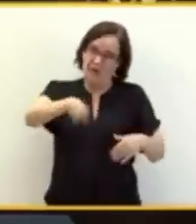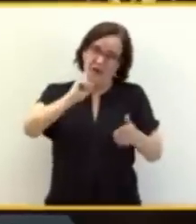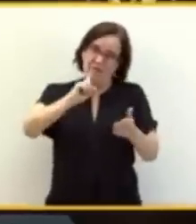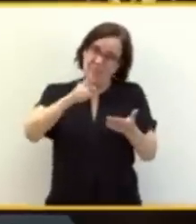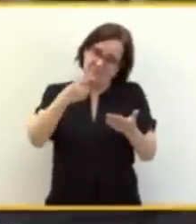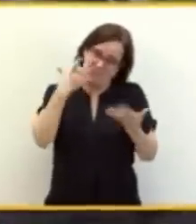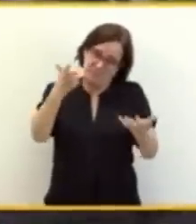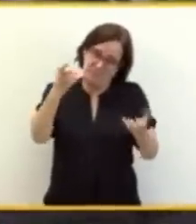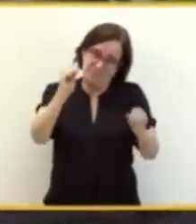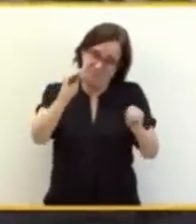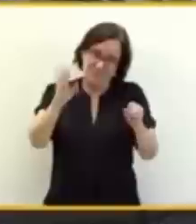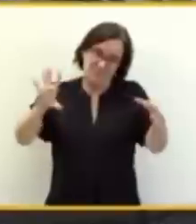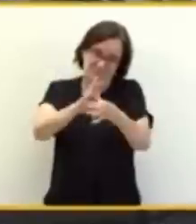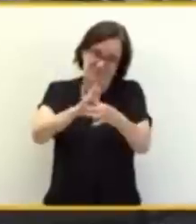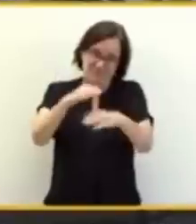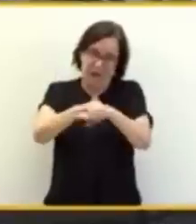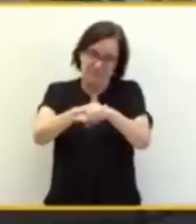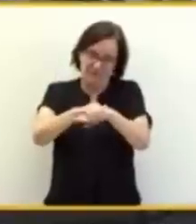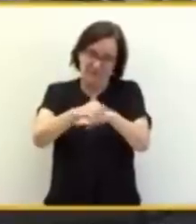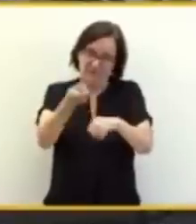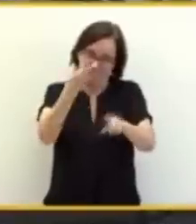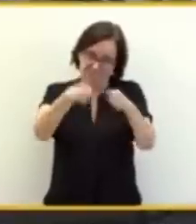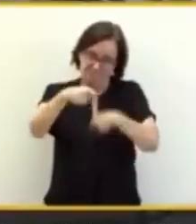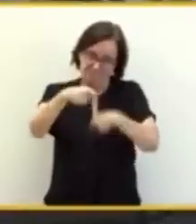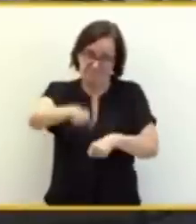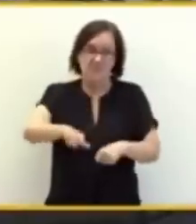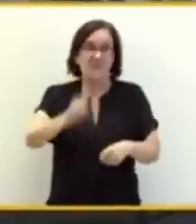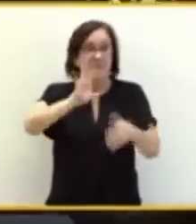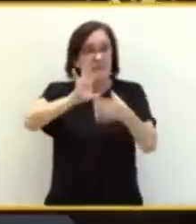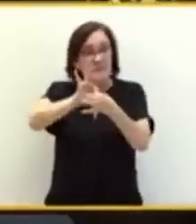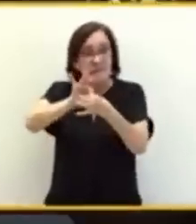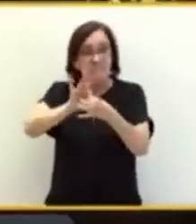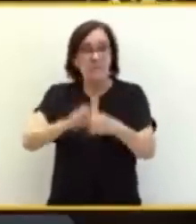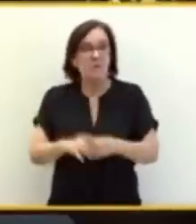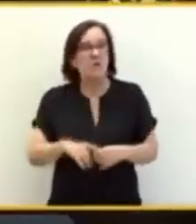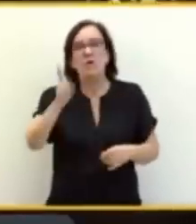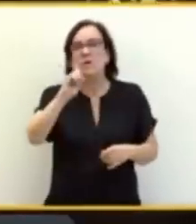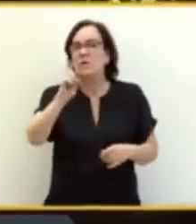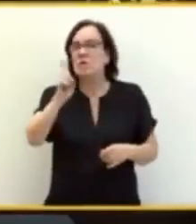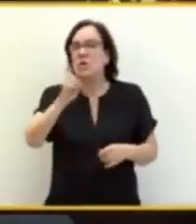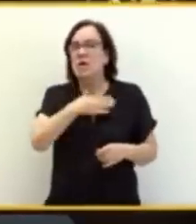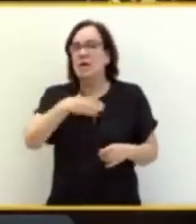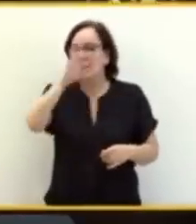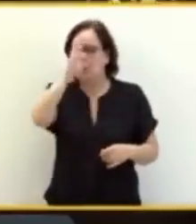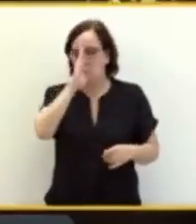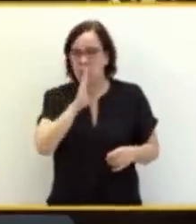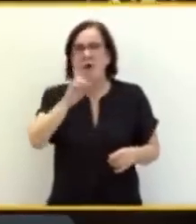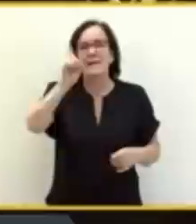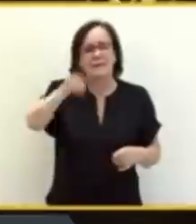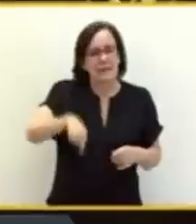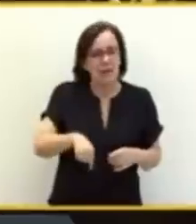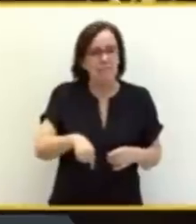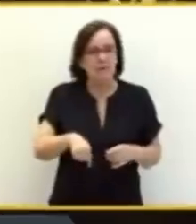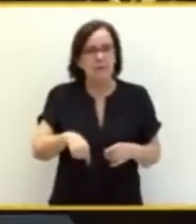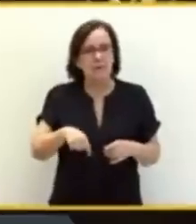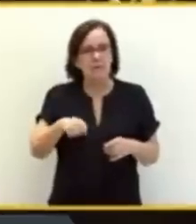Pero ese vínculo no es lo único que ha querido ocultar usted. También ha querido